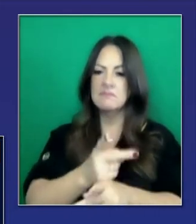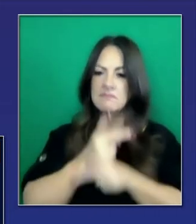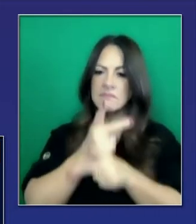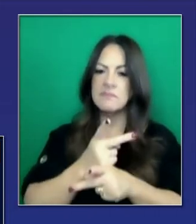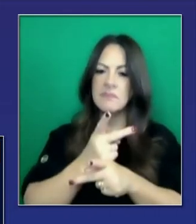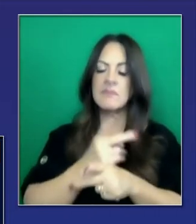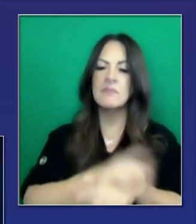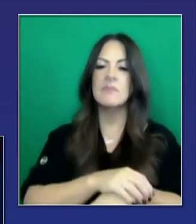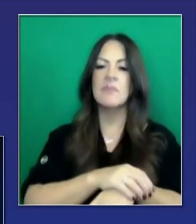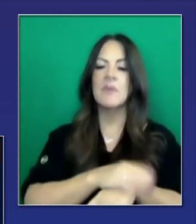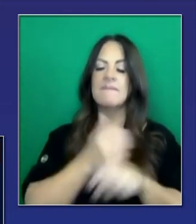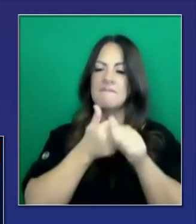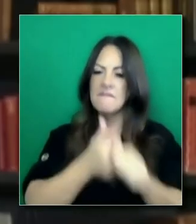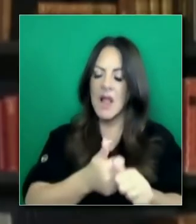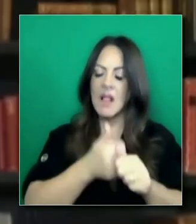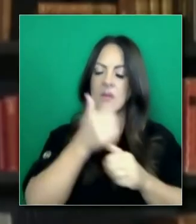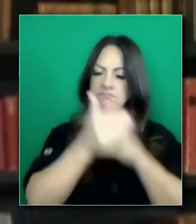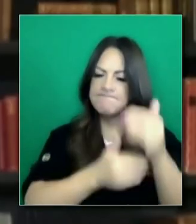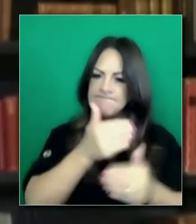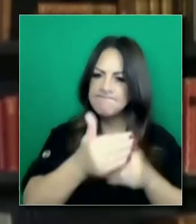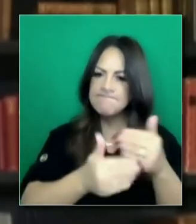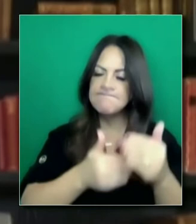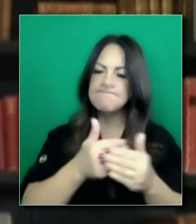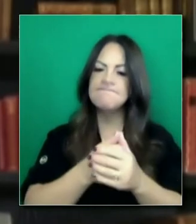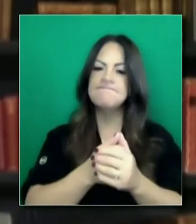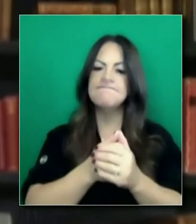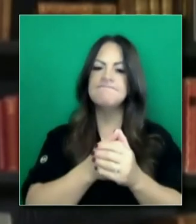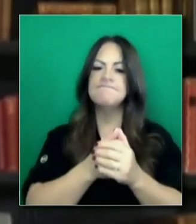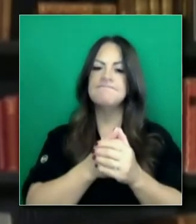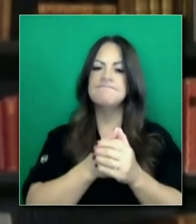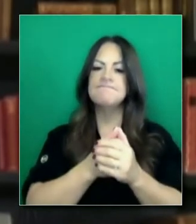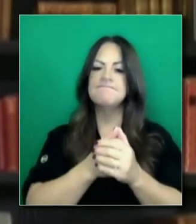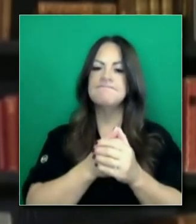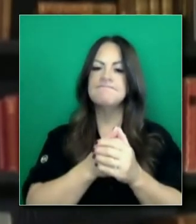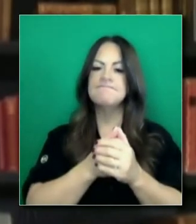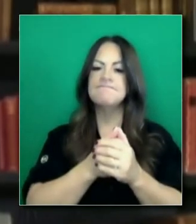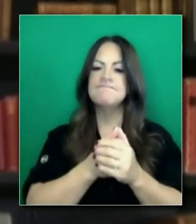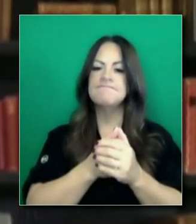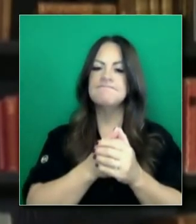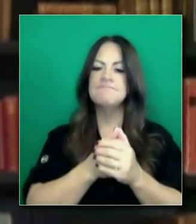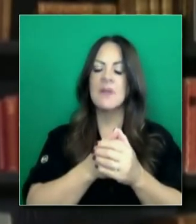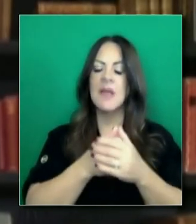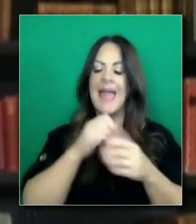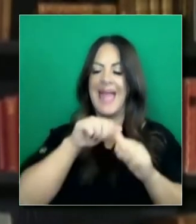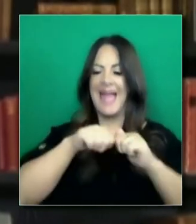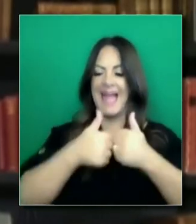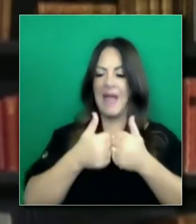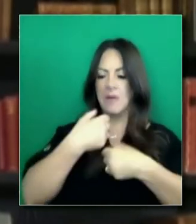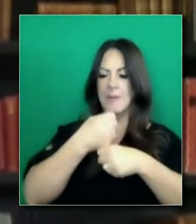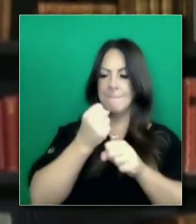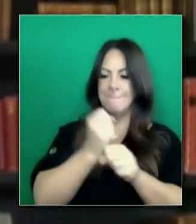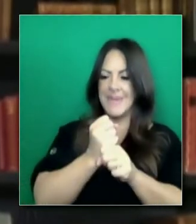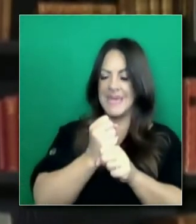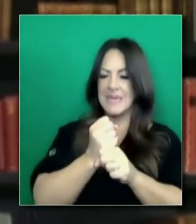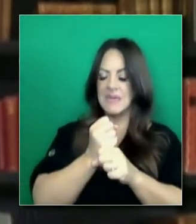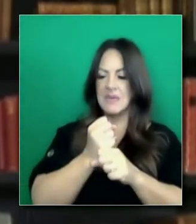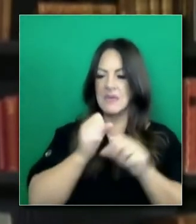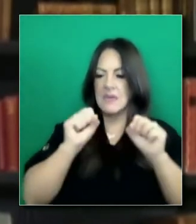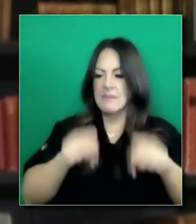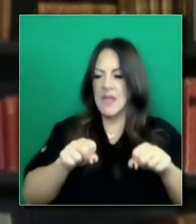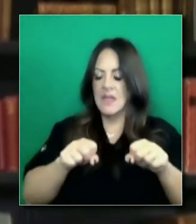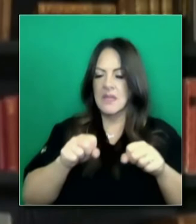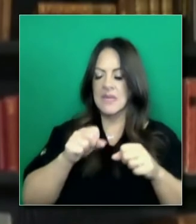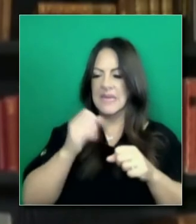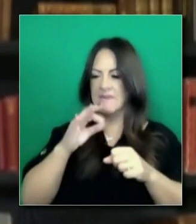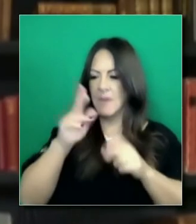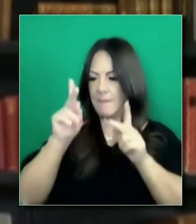Y nuestros protocolos en cuanto a la capacidad, crear capacidad dentro del sistema, en cuanto